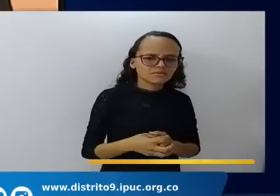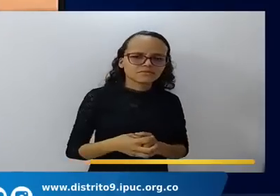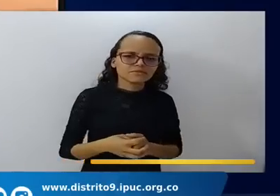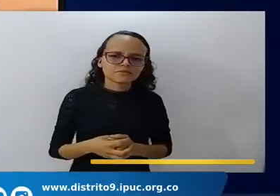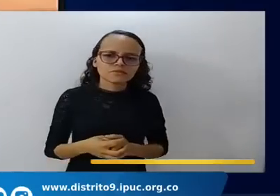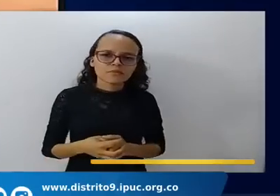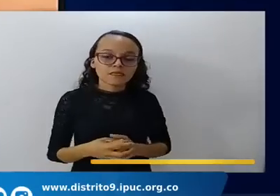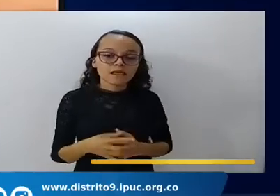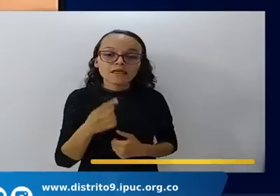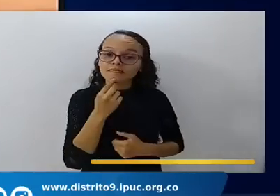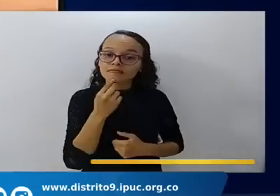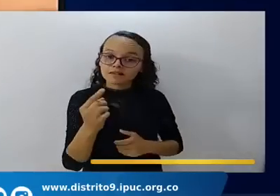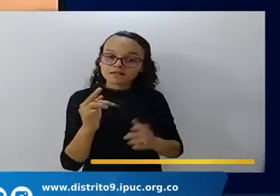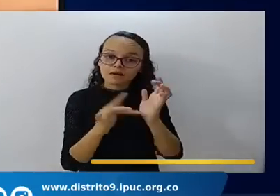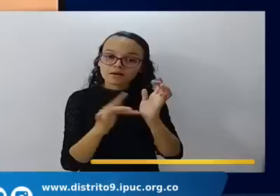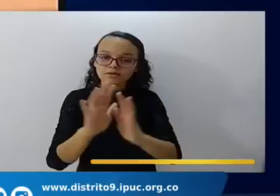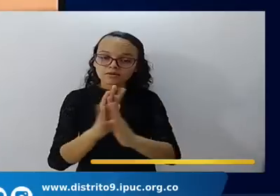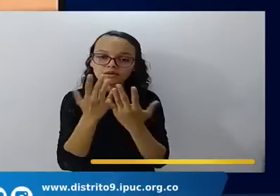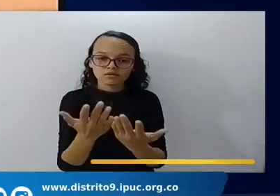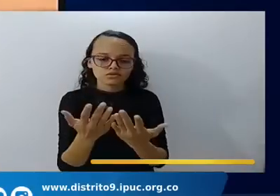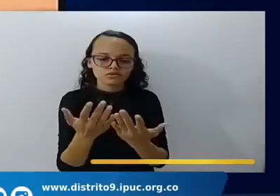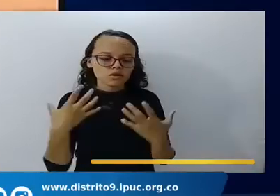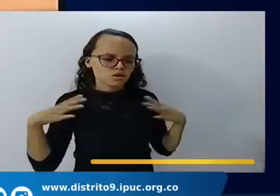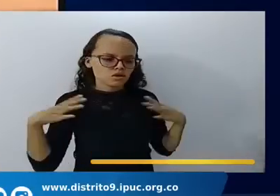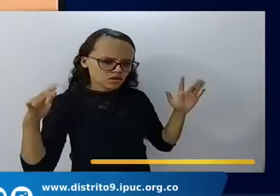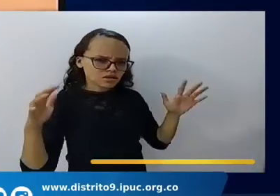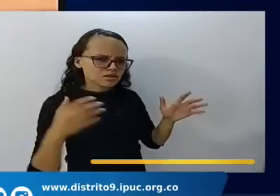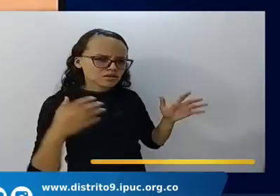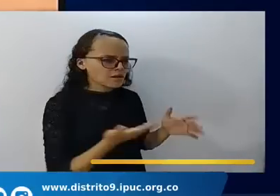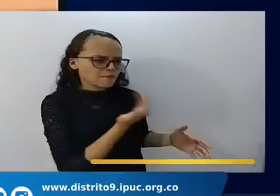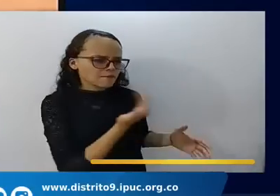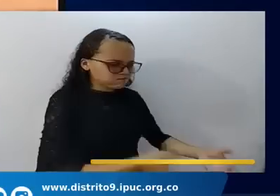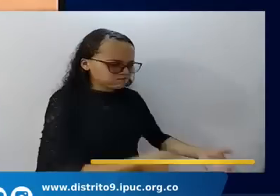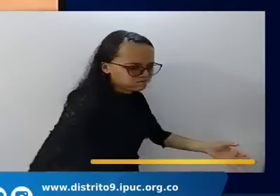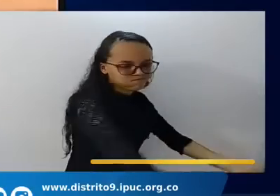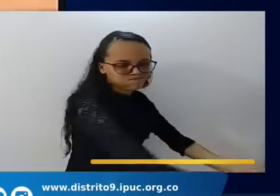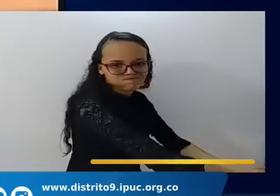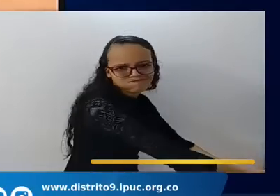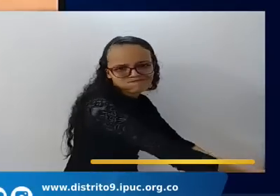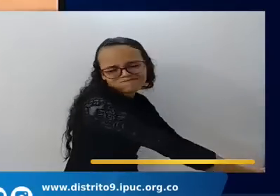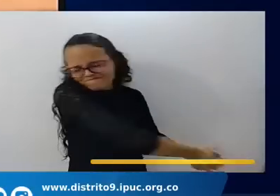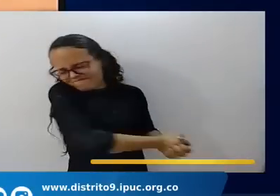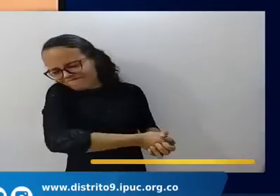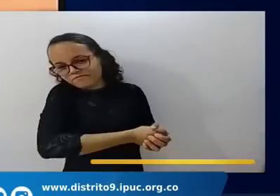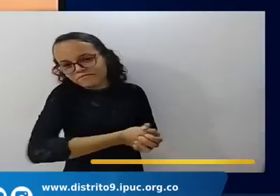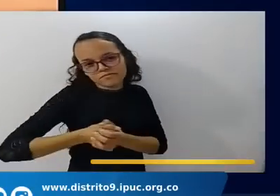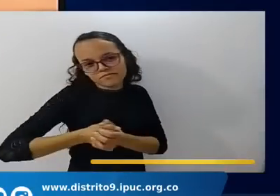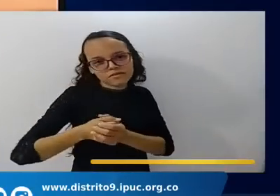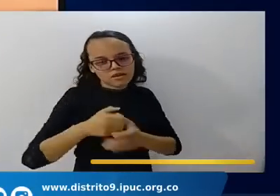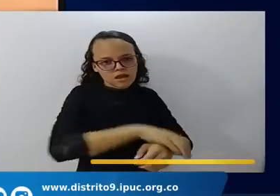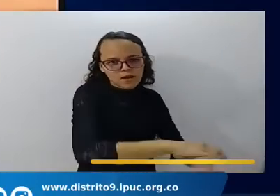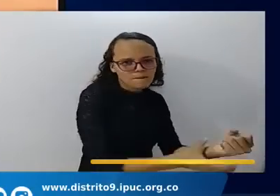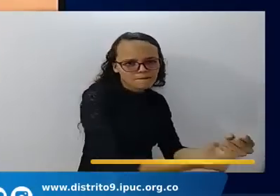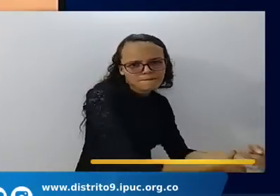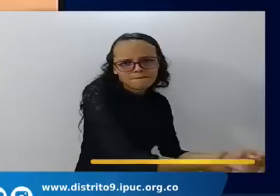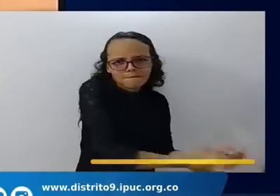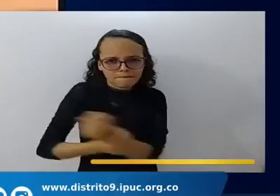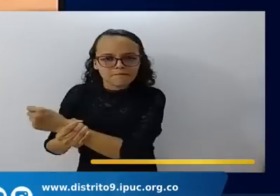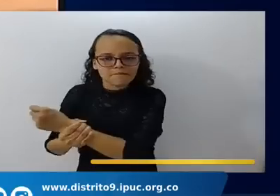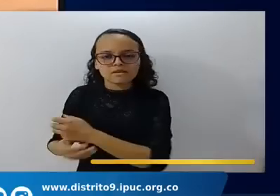pero dice la Biblia que los ángeles tomaron a Lot y a su familia de las manos según la